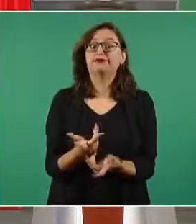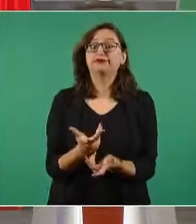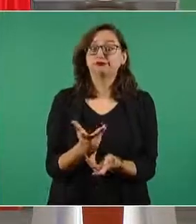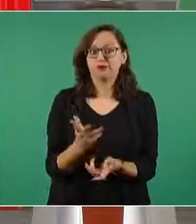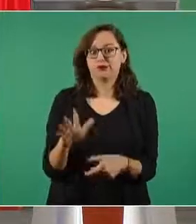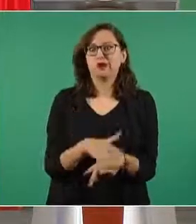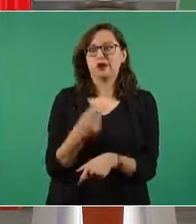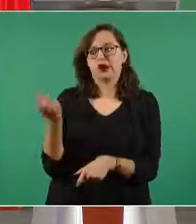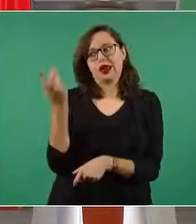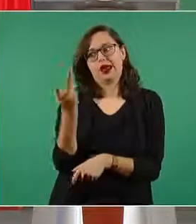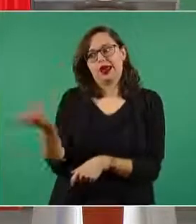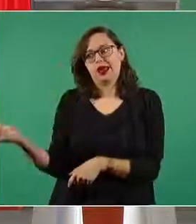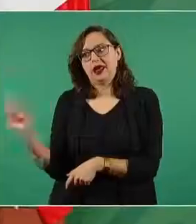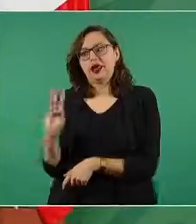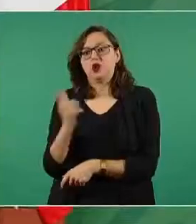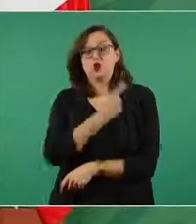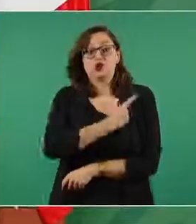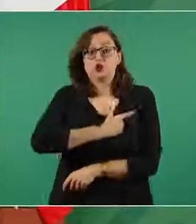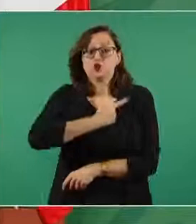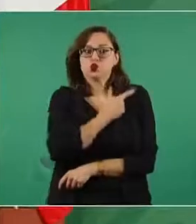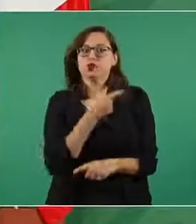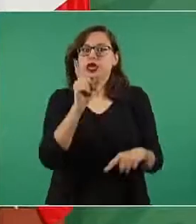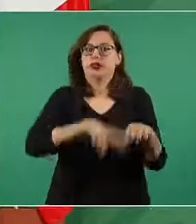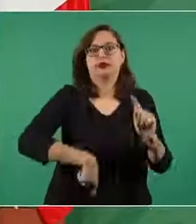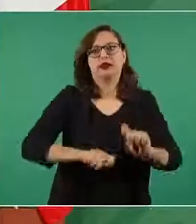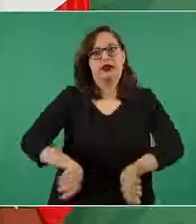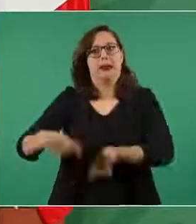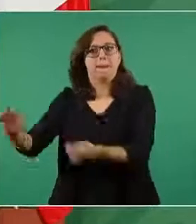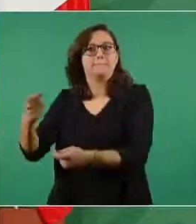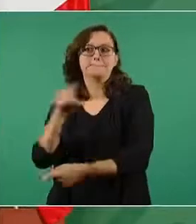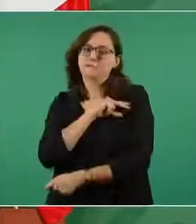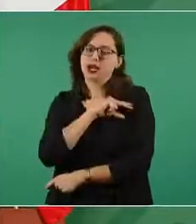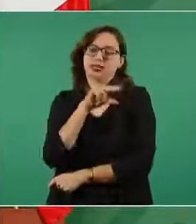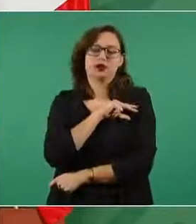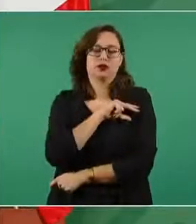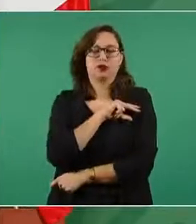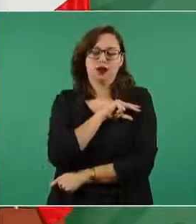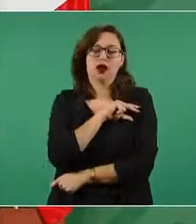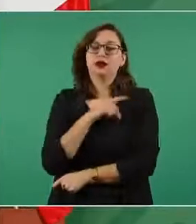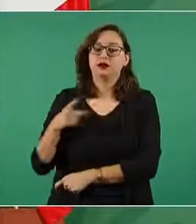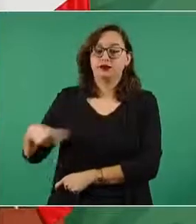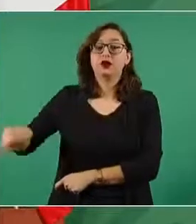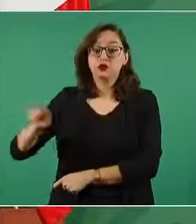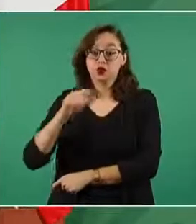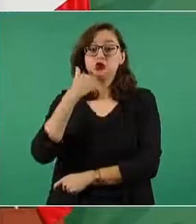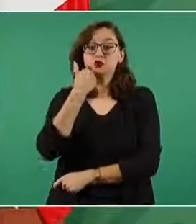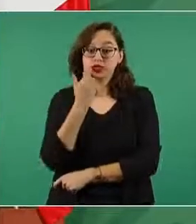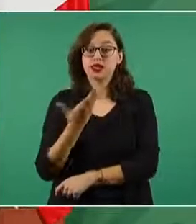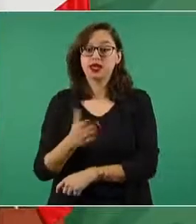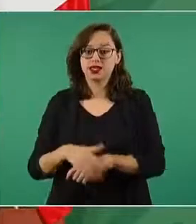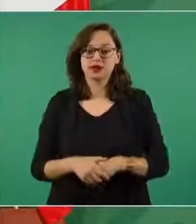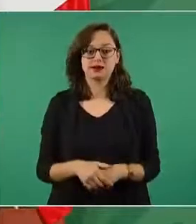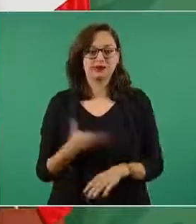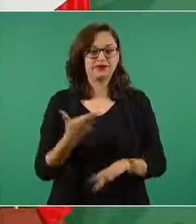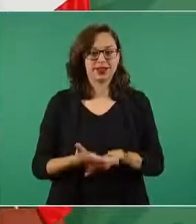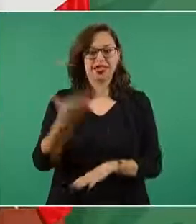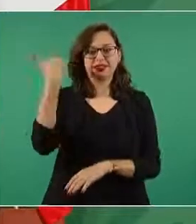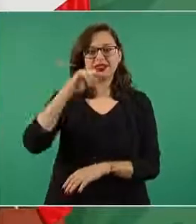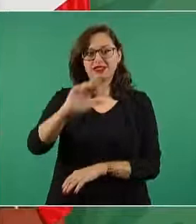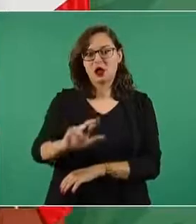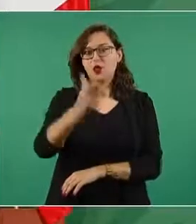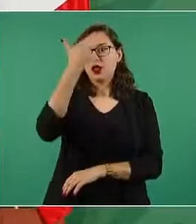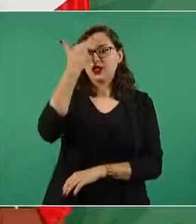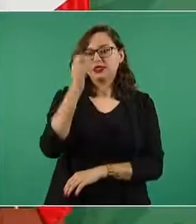entregar lo que es de la nación como es que llamaban en la época de Salinas a